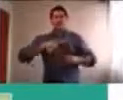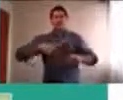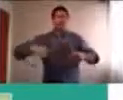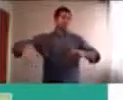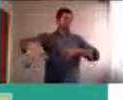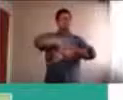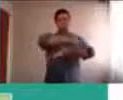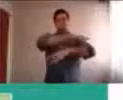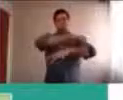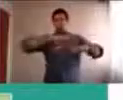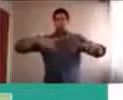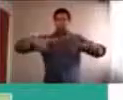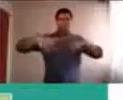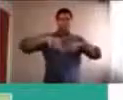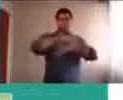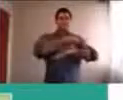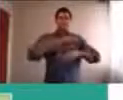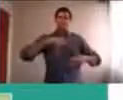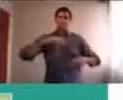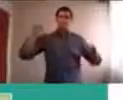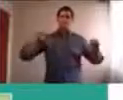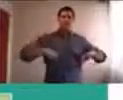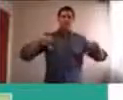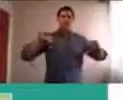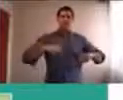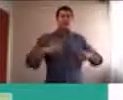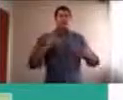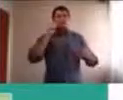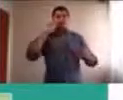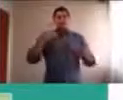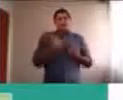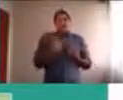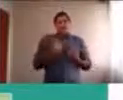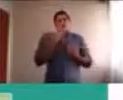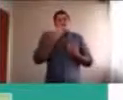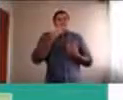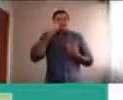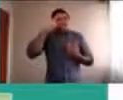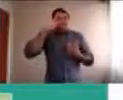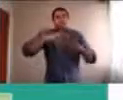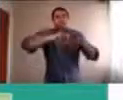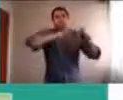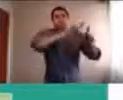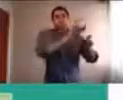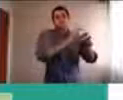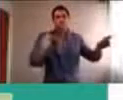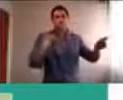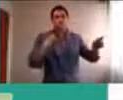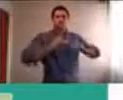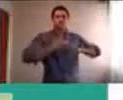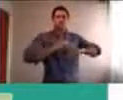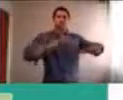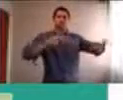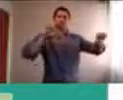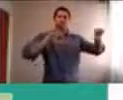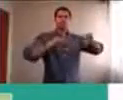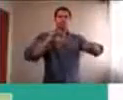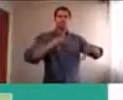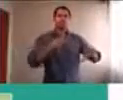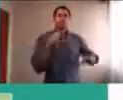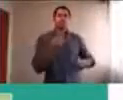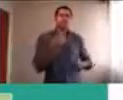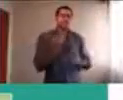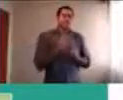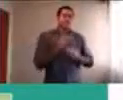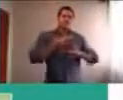muy, es de mucho malestar, para nosotros, y para los que están cerca, por eso, aprender a, bajar la intensidad, de esas